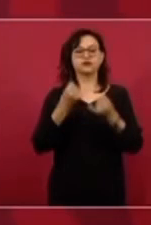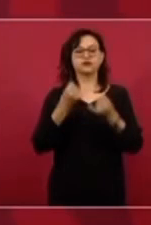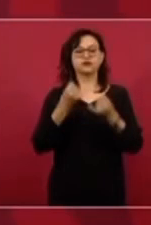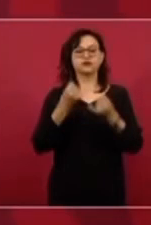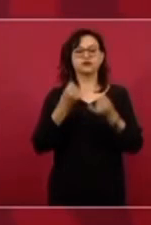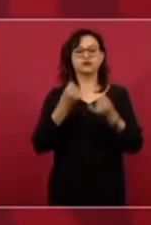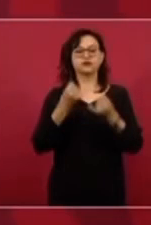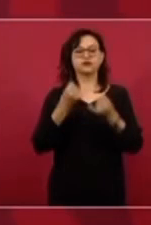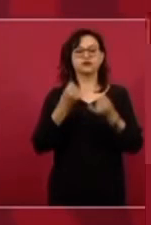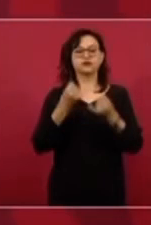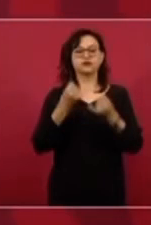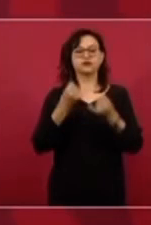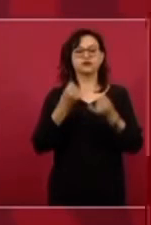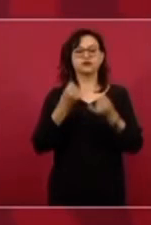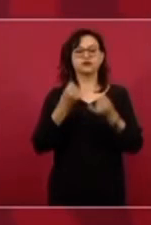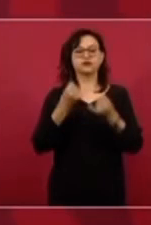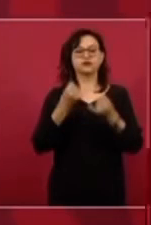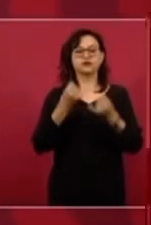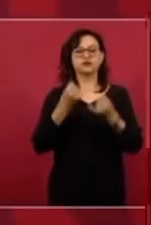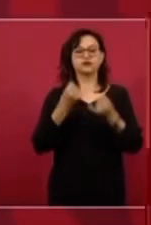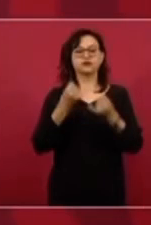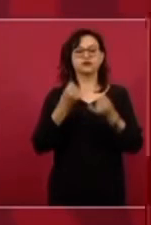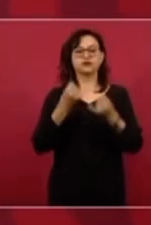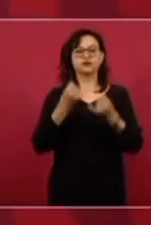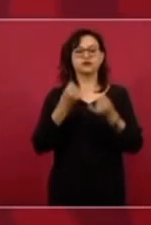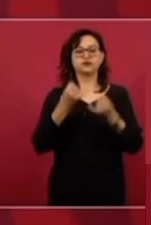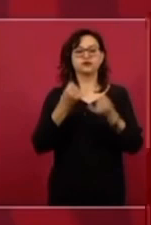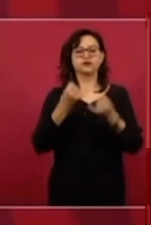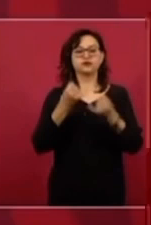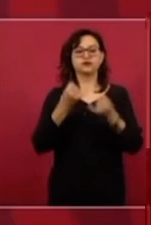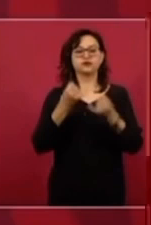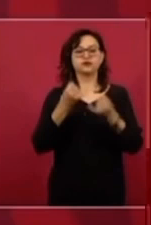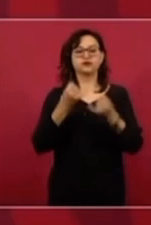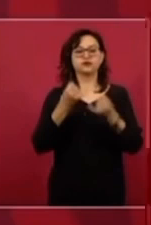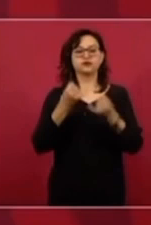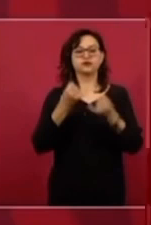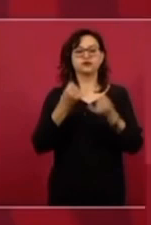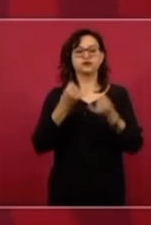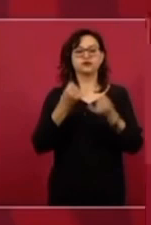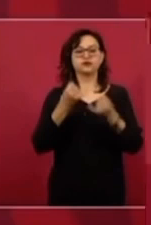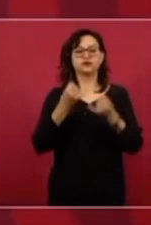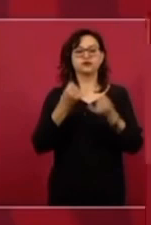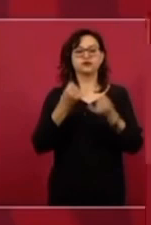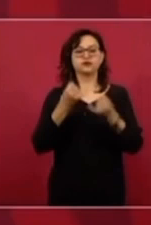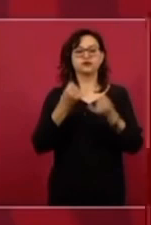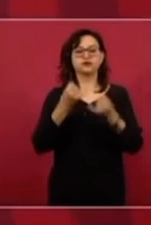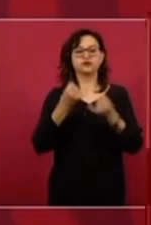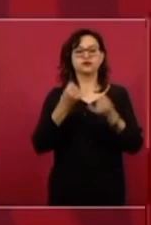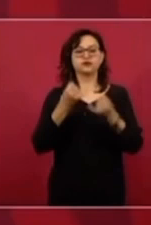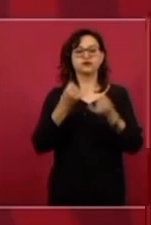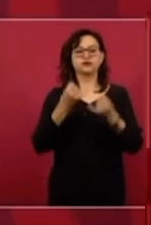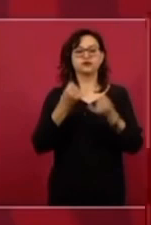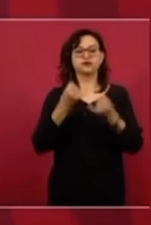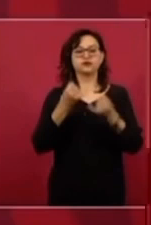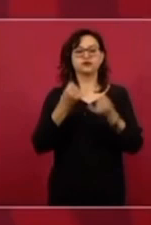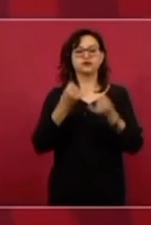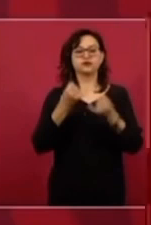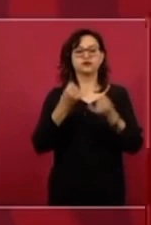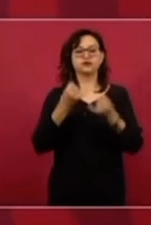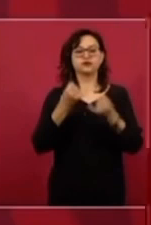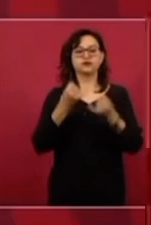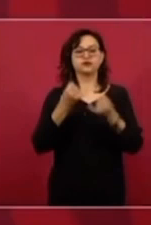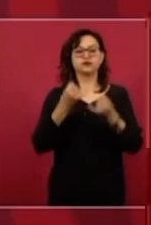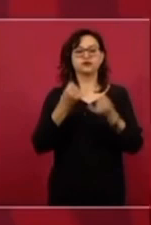Después de explicar lo que fue la Batalla de Puebla y cuán importante fue la Batalla de Puebla y de colgarse de esa